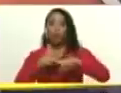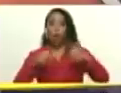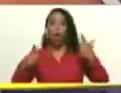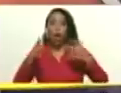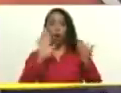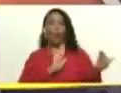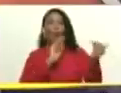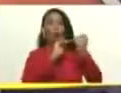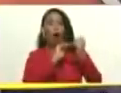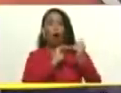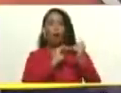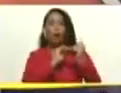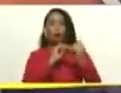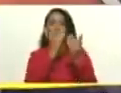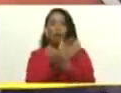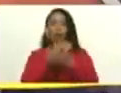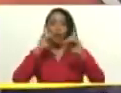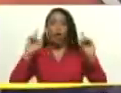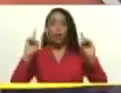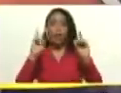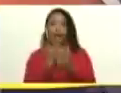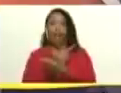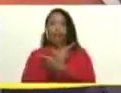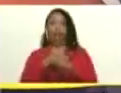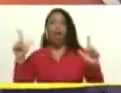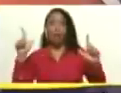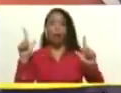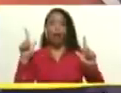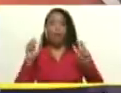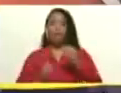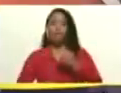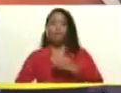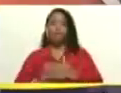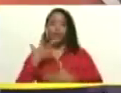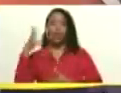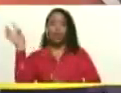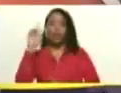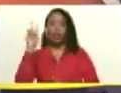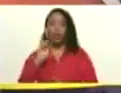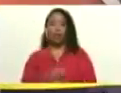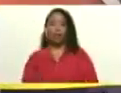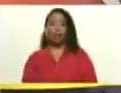de igualdad, de democracia, de libertad, el renacimiento de Venezuela,